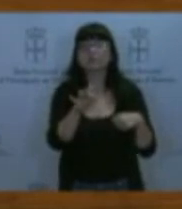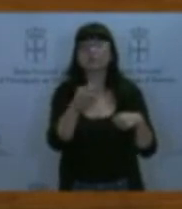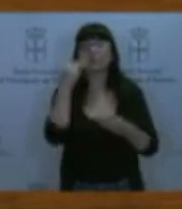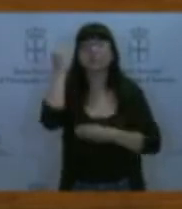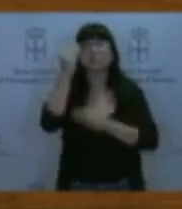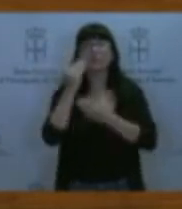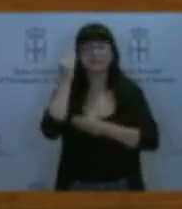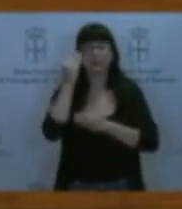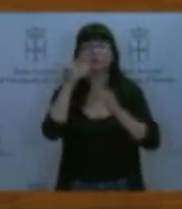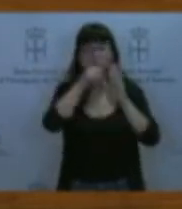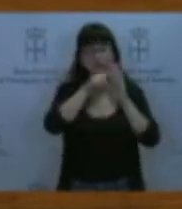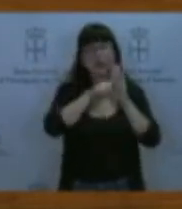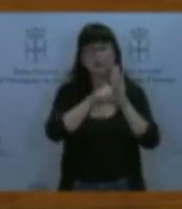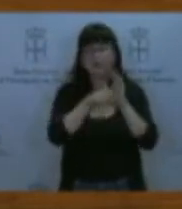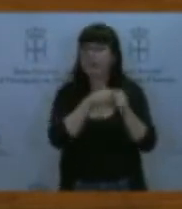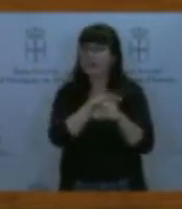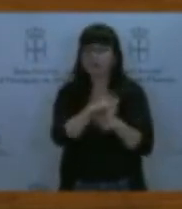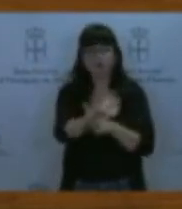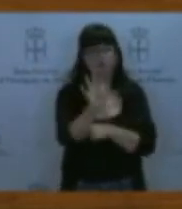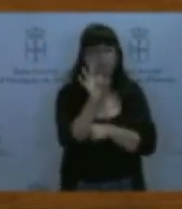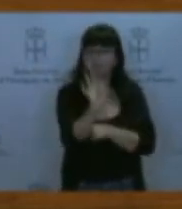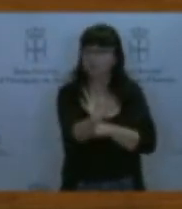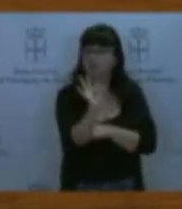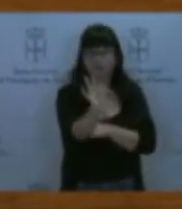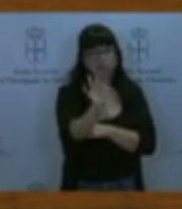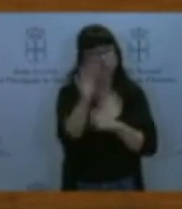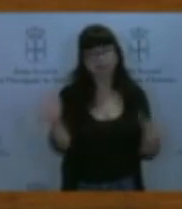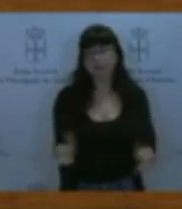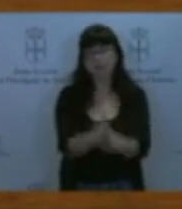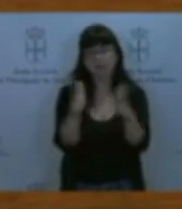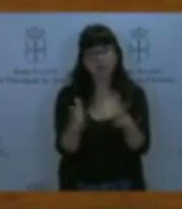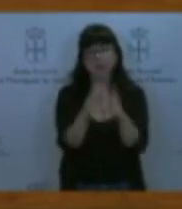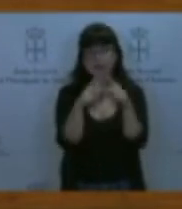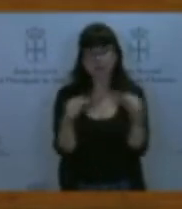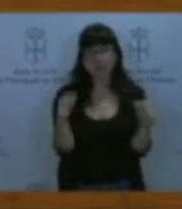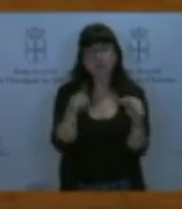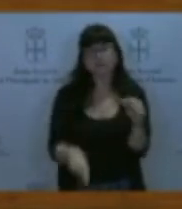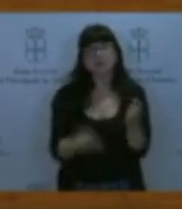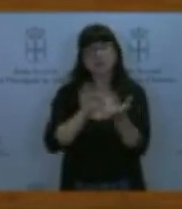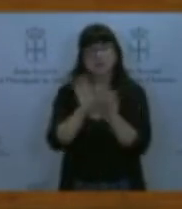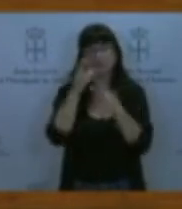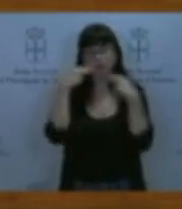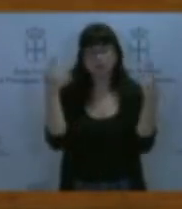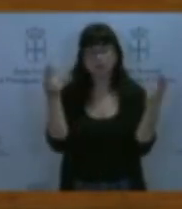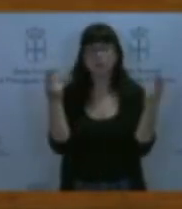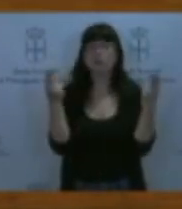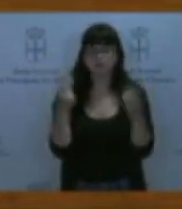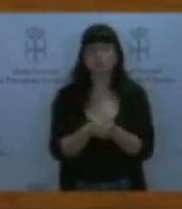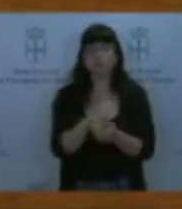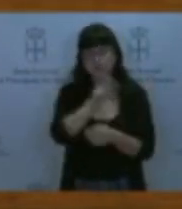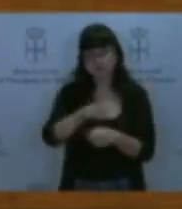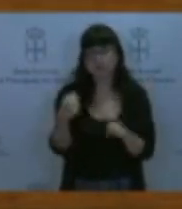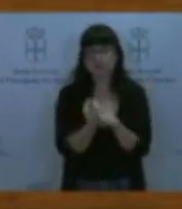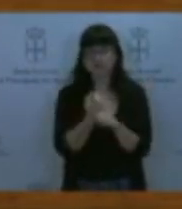mire por donde se mire para la sociedad fundamentalmente y también para los servicios públicos, también para los empleados públicos. Queda mucho por hacer para consolidar